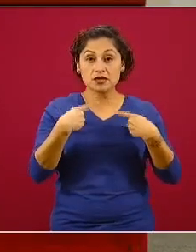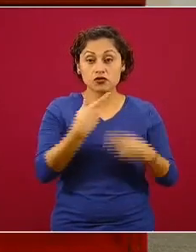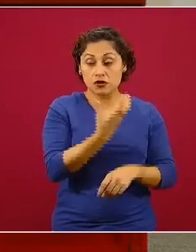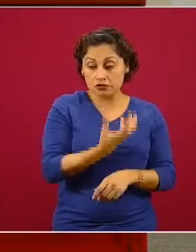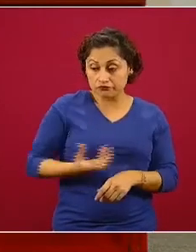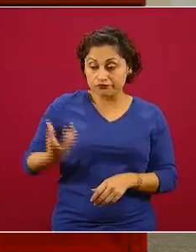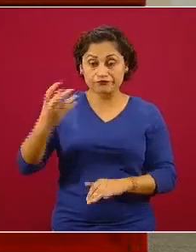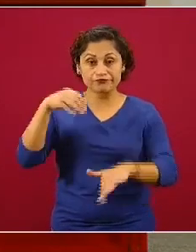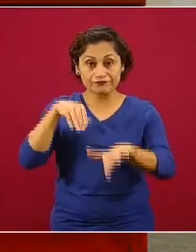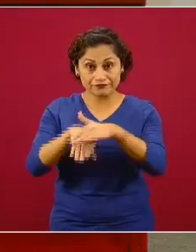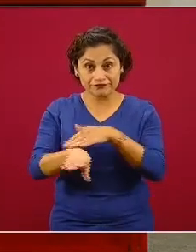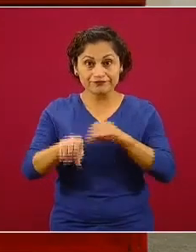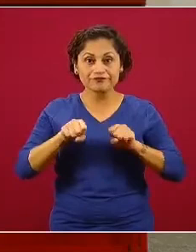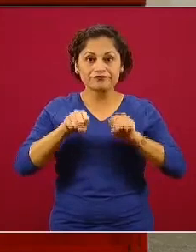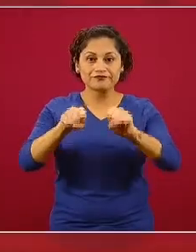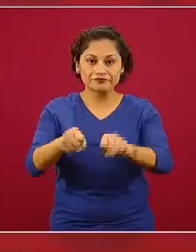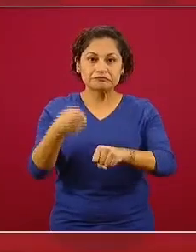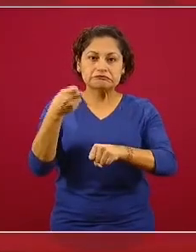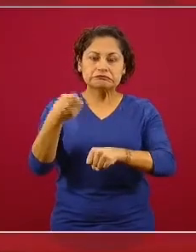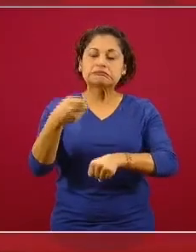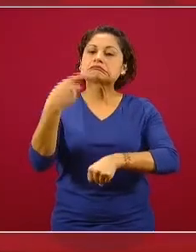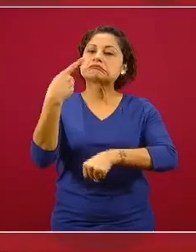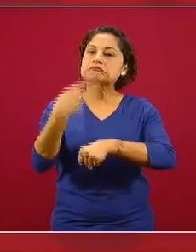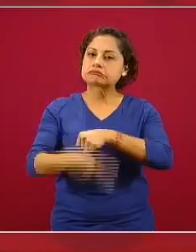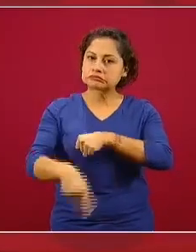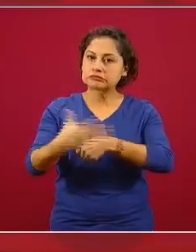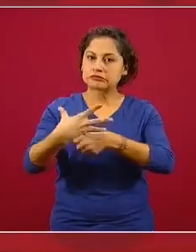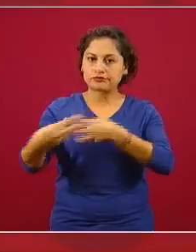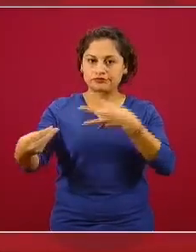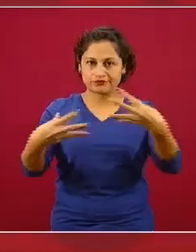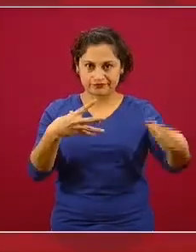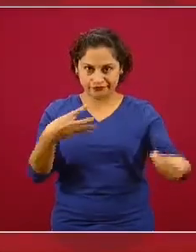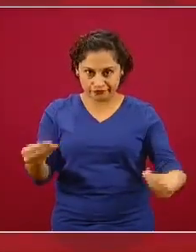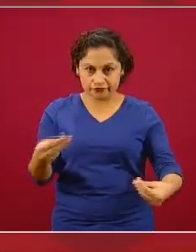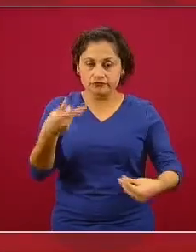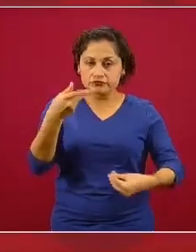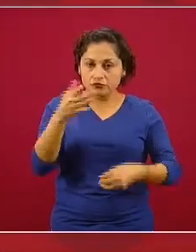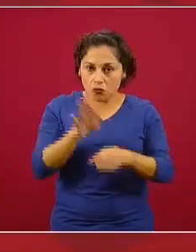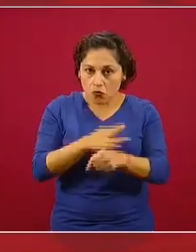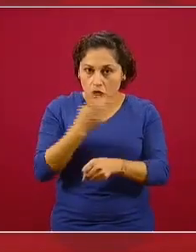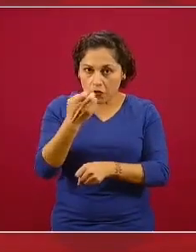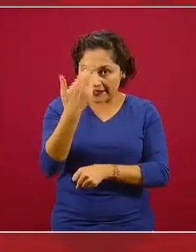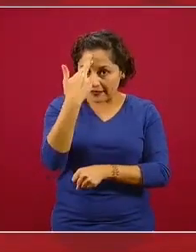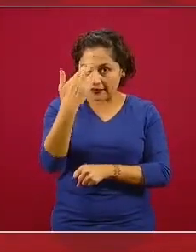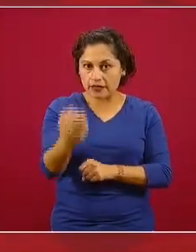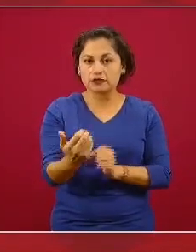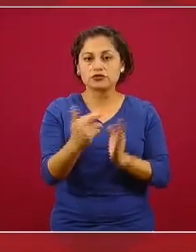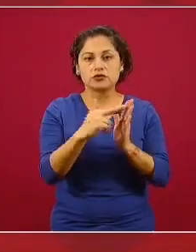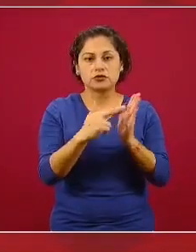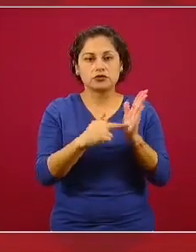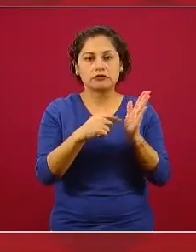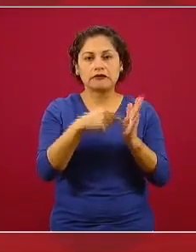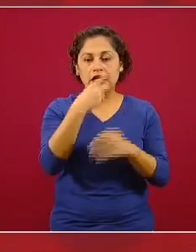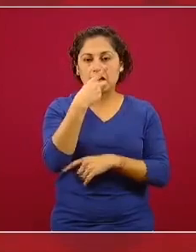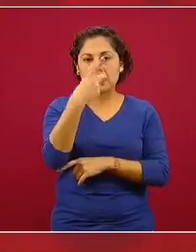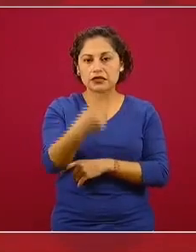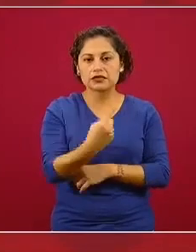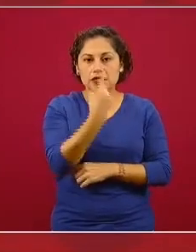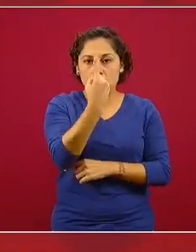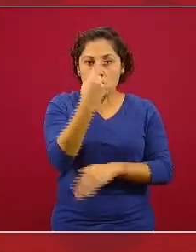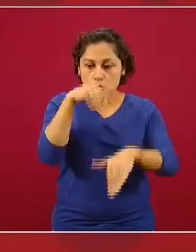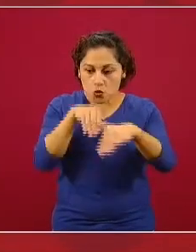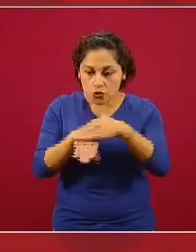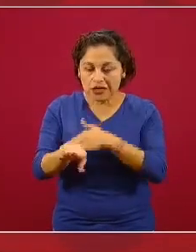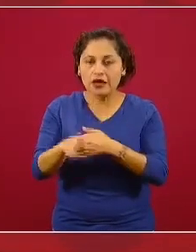del establecimiento, y esto disminuye la probabilidad de que haya contagios. Pero, en algunos casos, y quizá no pocos, se lo toman con tal rigor